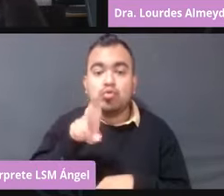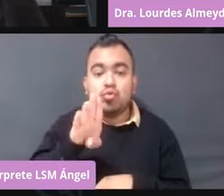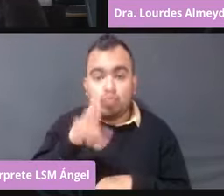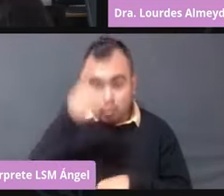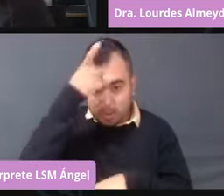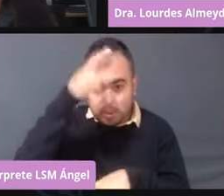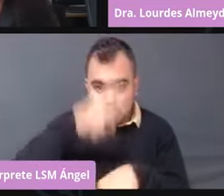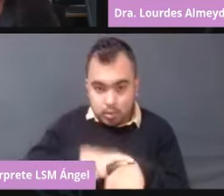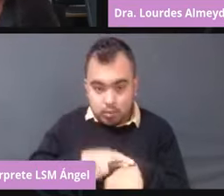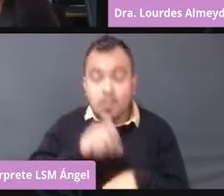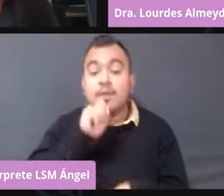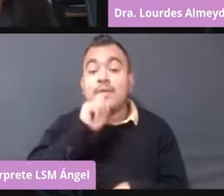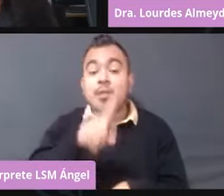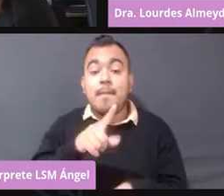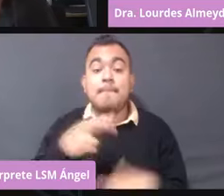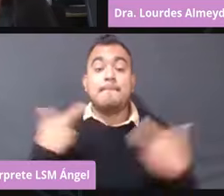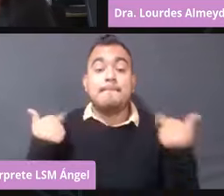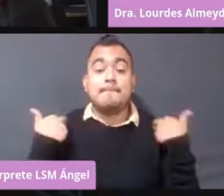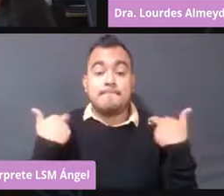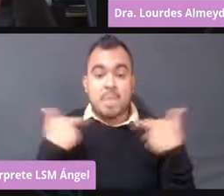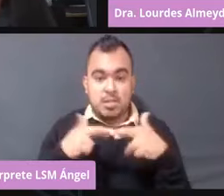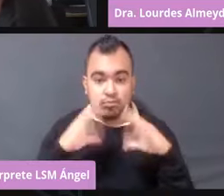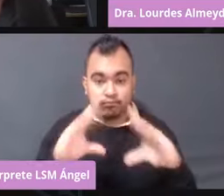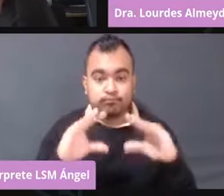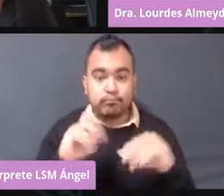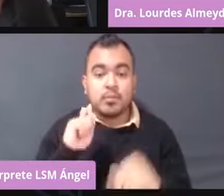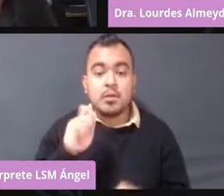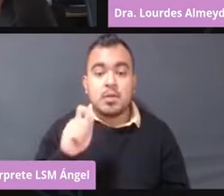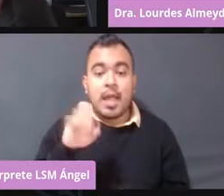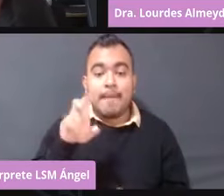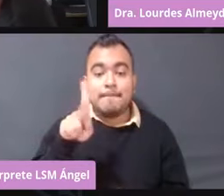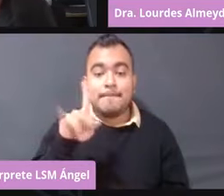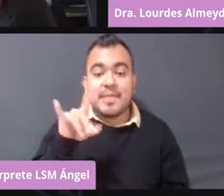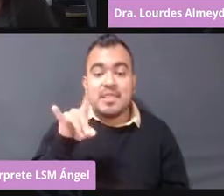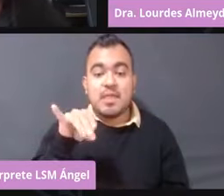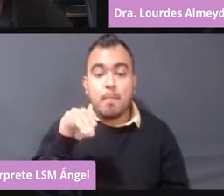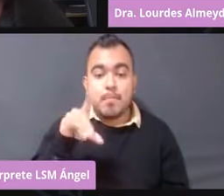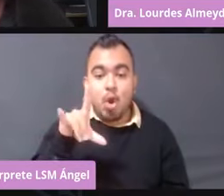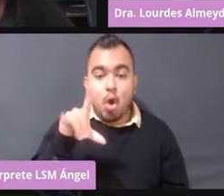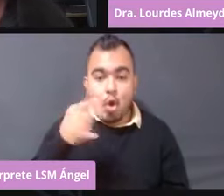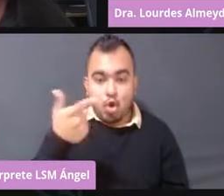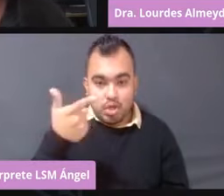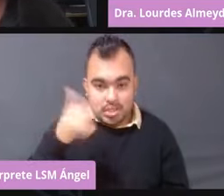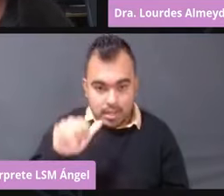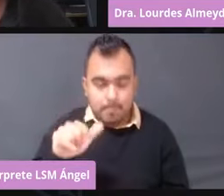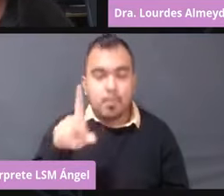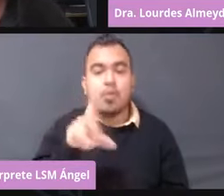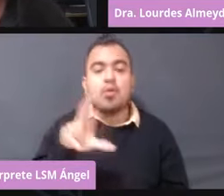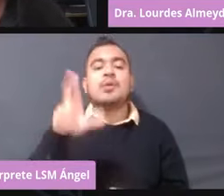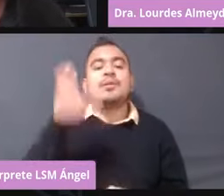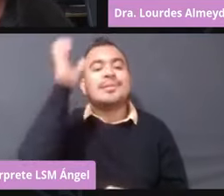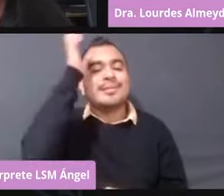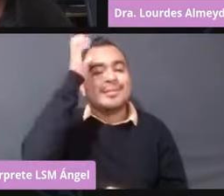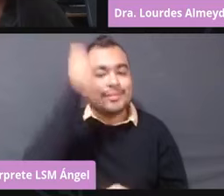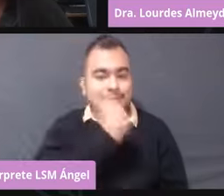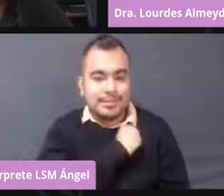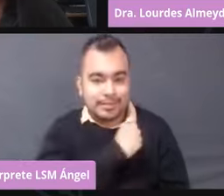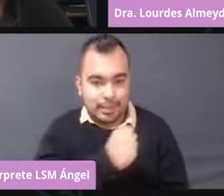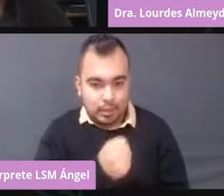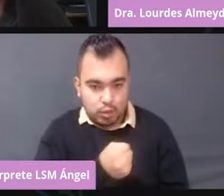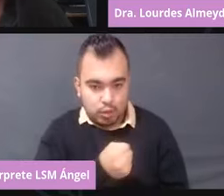es maestra en epidemiología y doctora en ciencia de la salud. Gracias, doctora Lobur de Salmeida, un